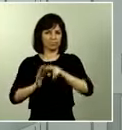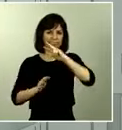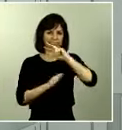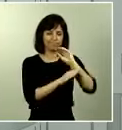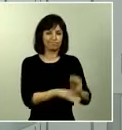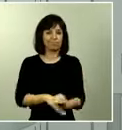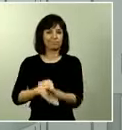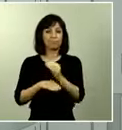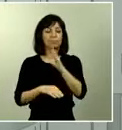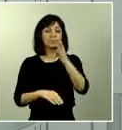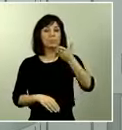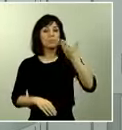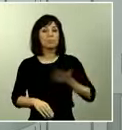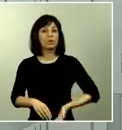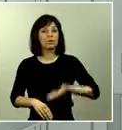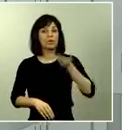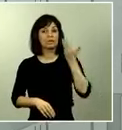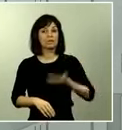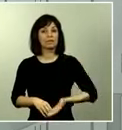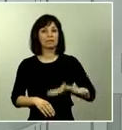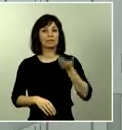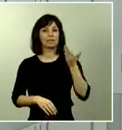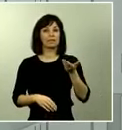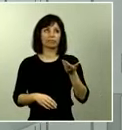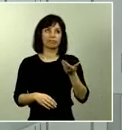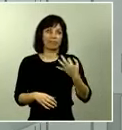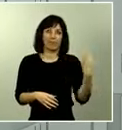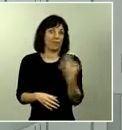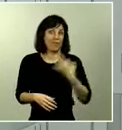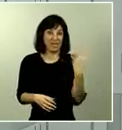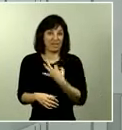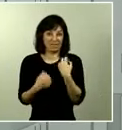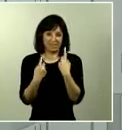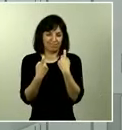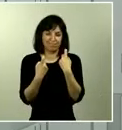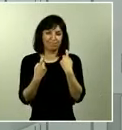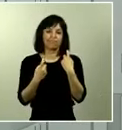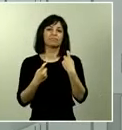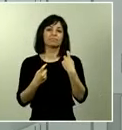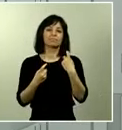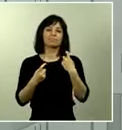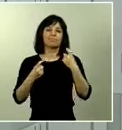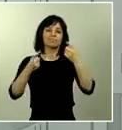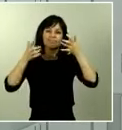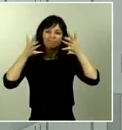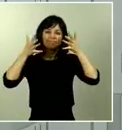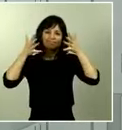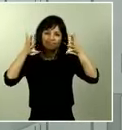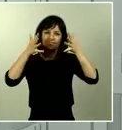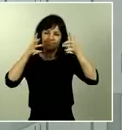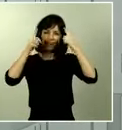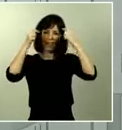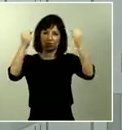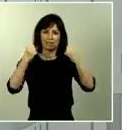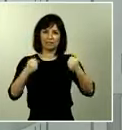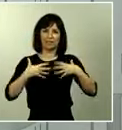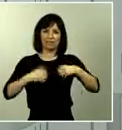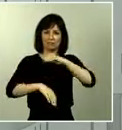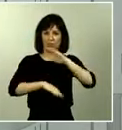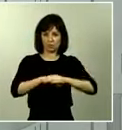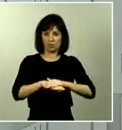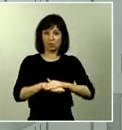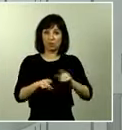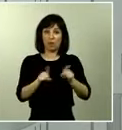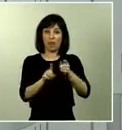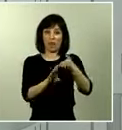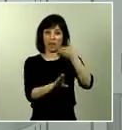seguir, es imprescindible continuar con el cumplimiento de las recomendaciones de las autoridades sanitarias, como ha ocurrido hasta ahora, por cierto, de